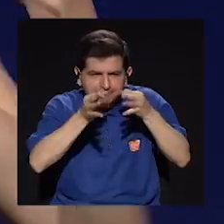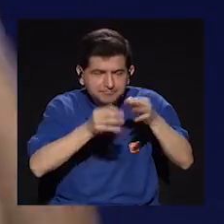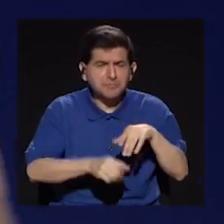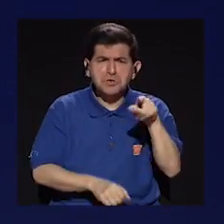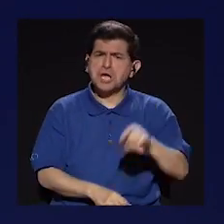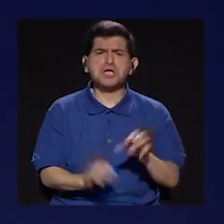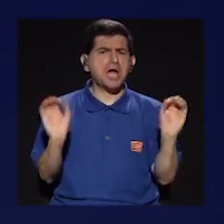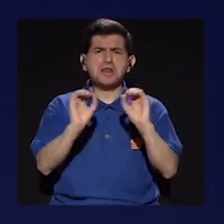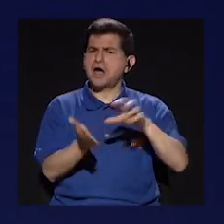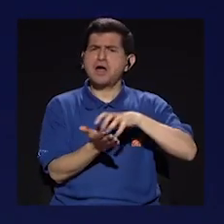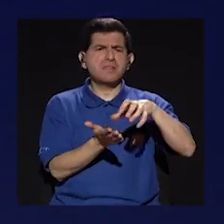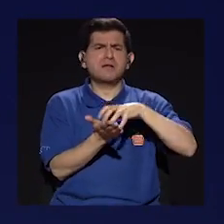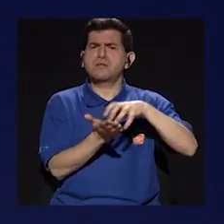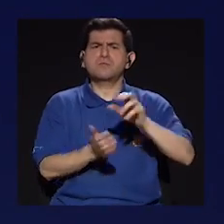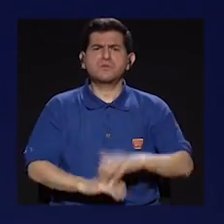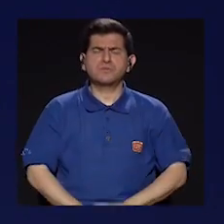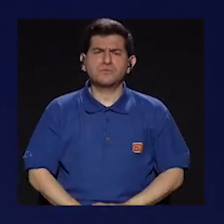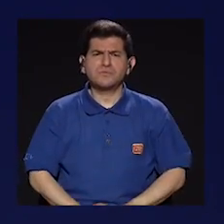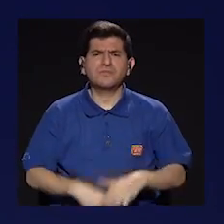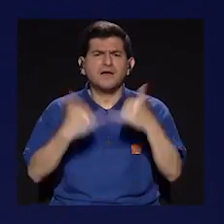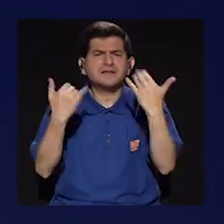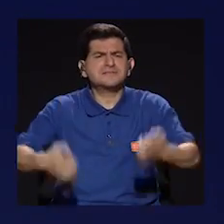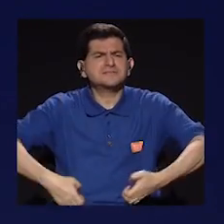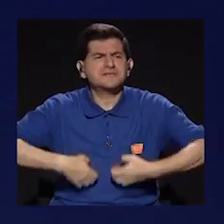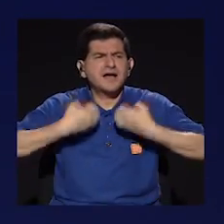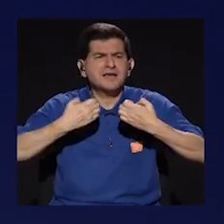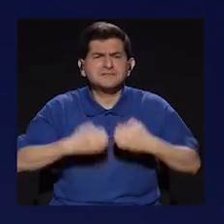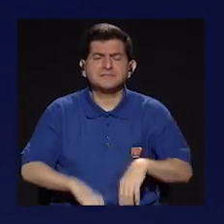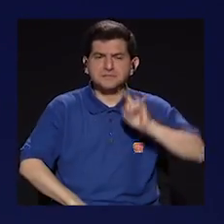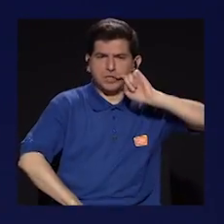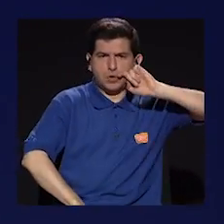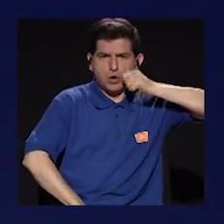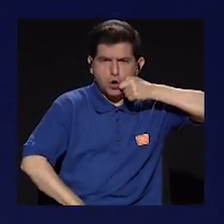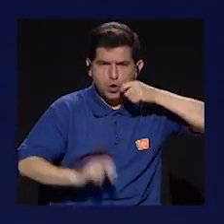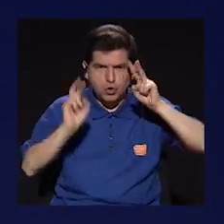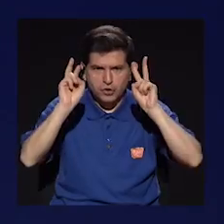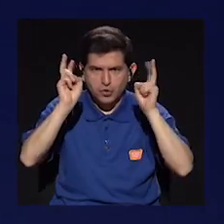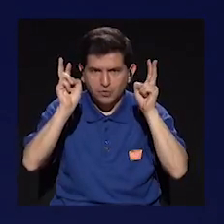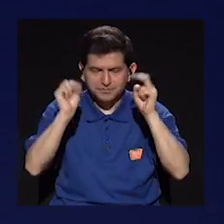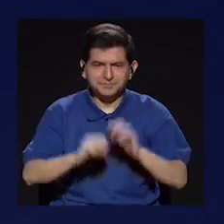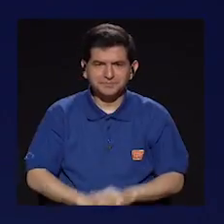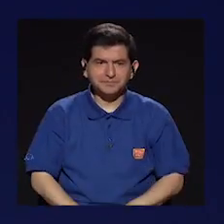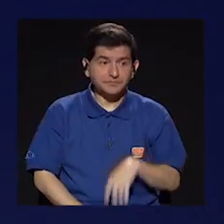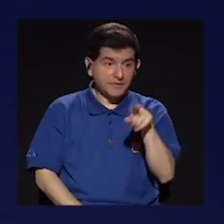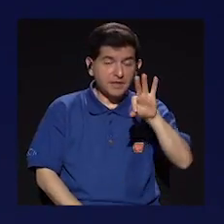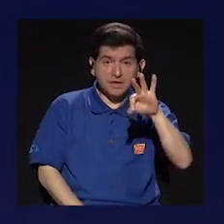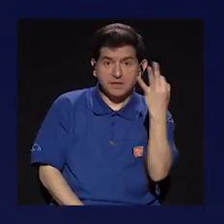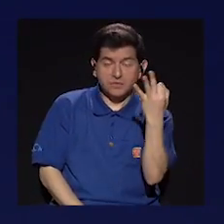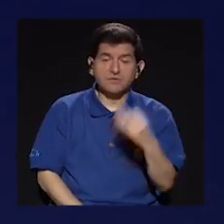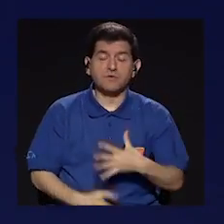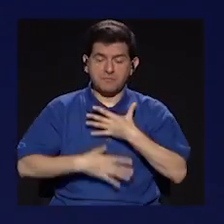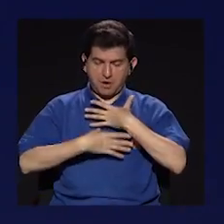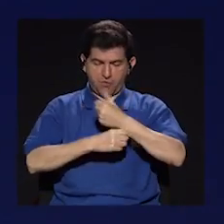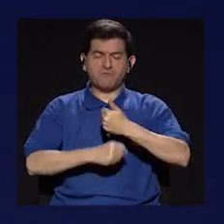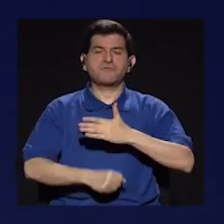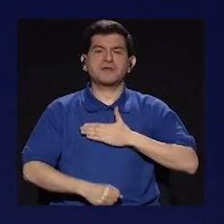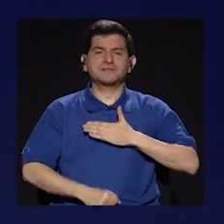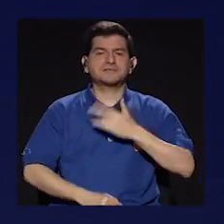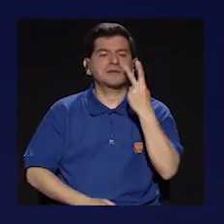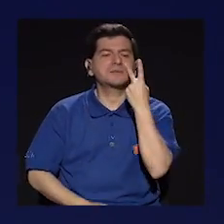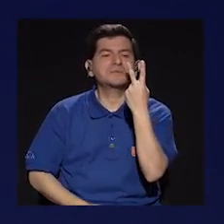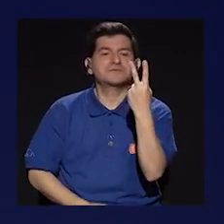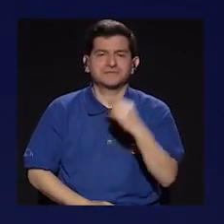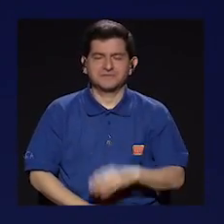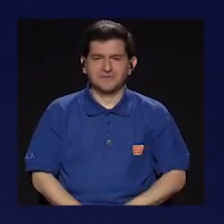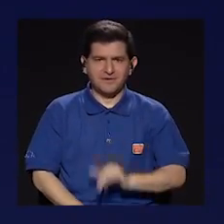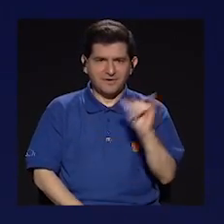ella, ok, y sin cuestionarse nada, sin, o ¿sabes? Había ya como un código y ella como que de alguna manera confiaba en